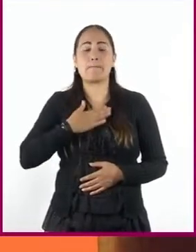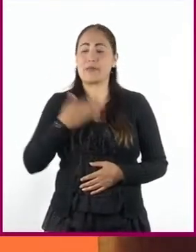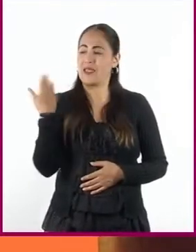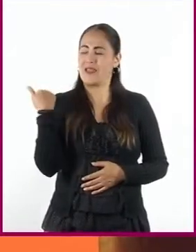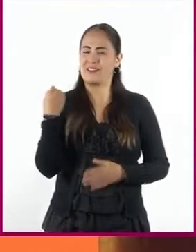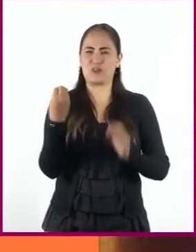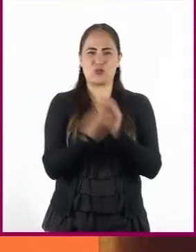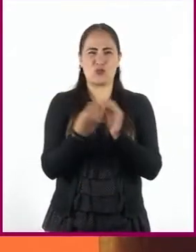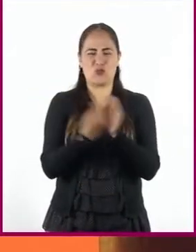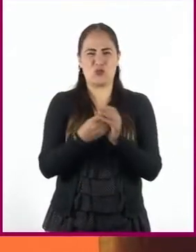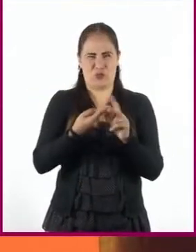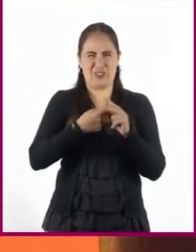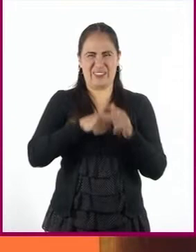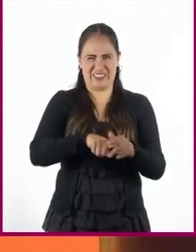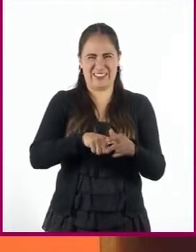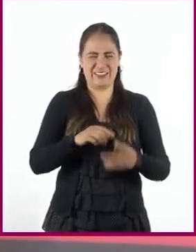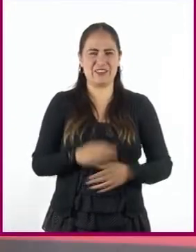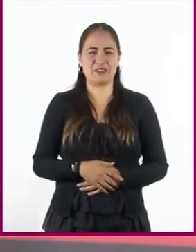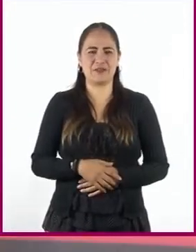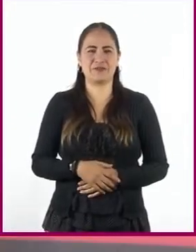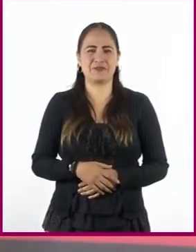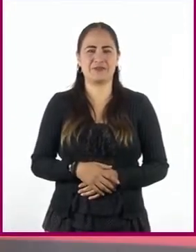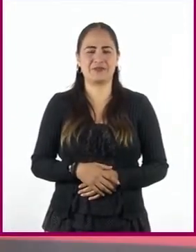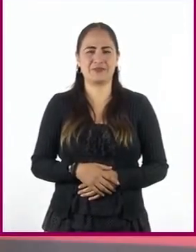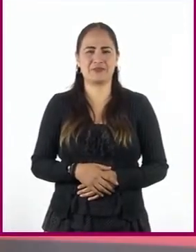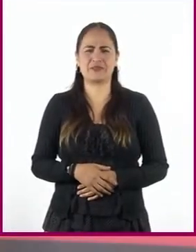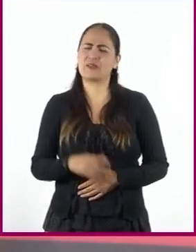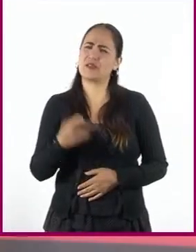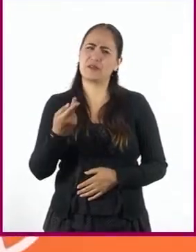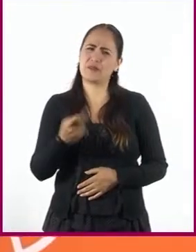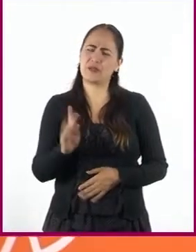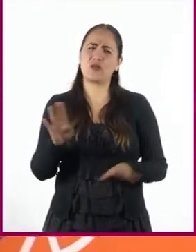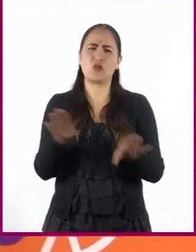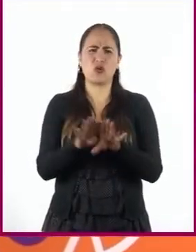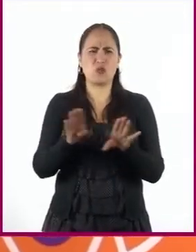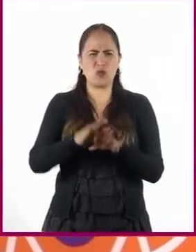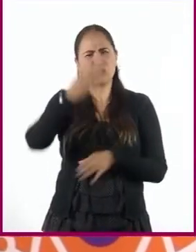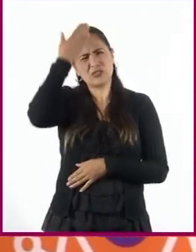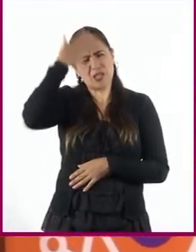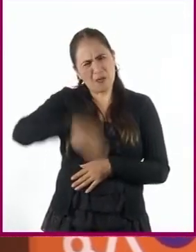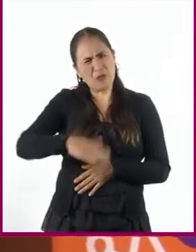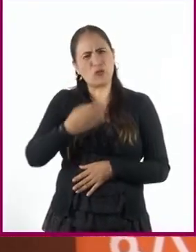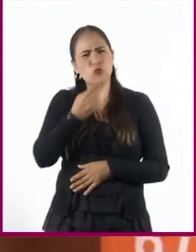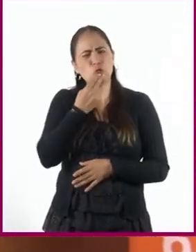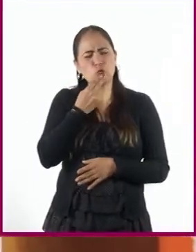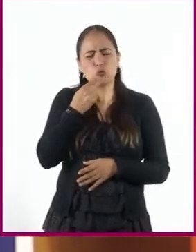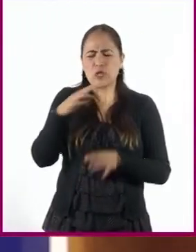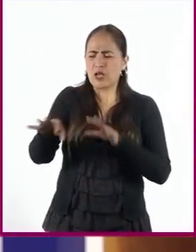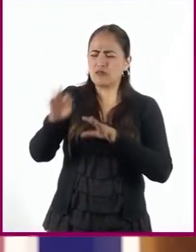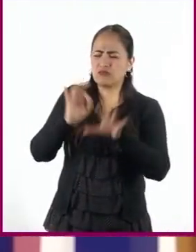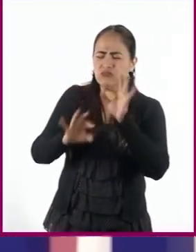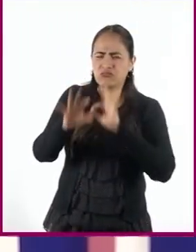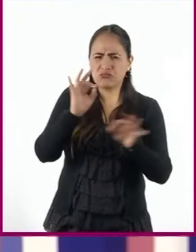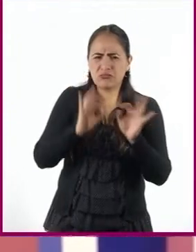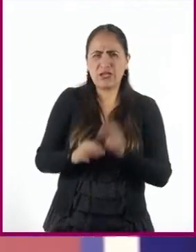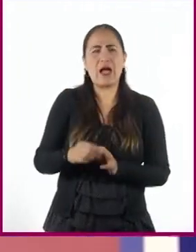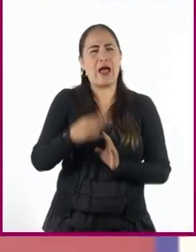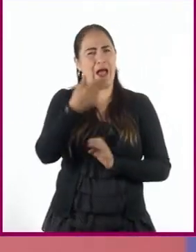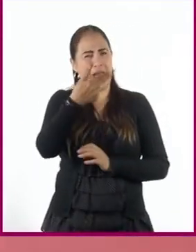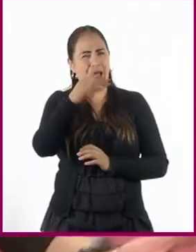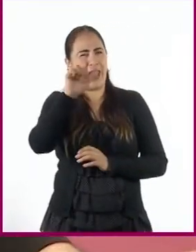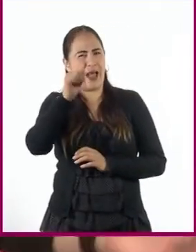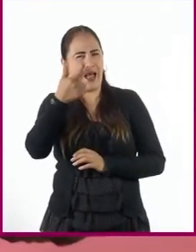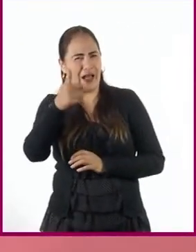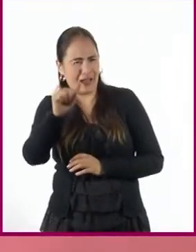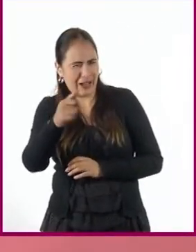al inicio. Pero, profesor, a todo esto, ¿cómo sabemos qué frases utilizar? Empieza uno con... Haga de cuenta que